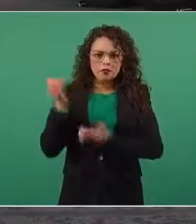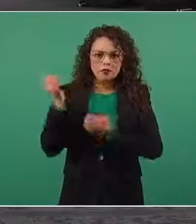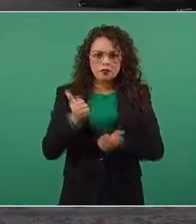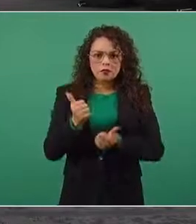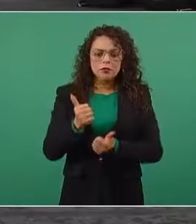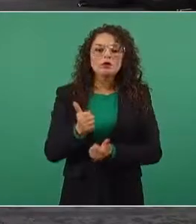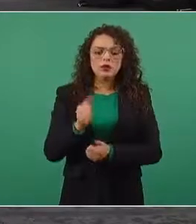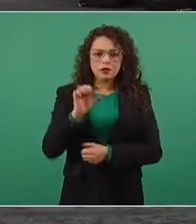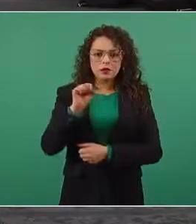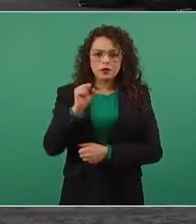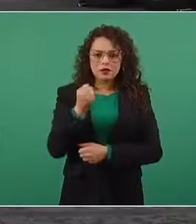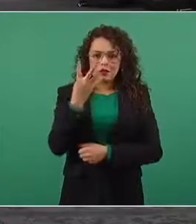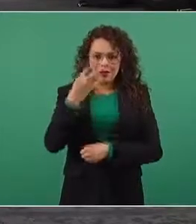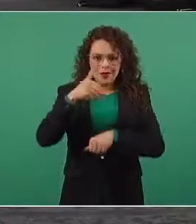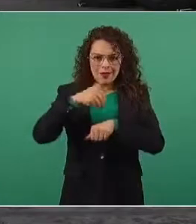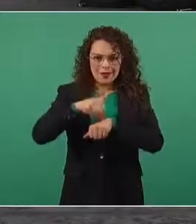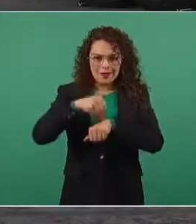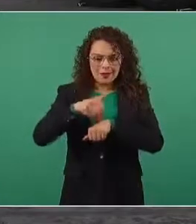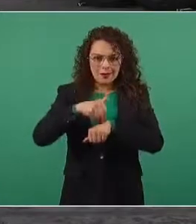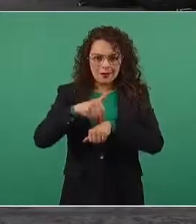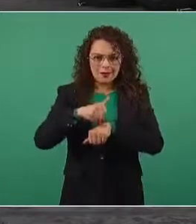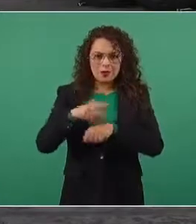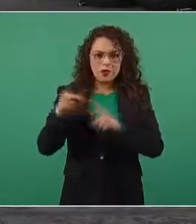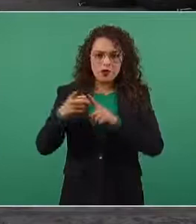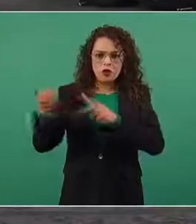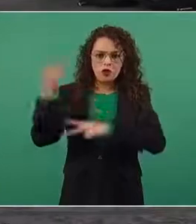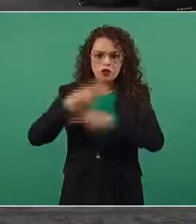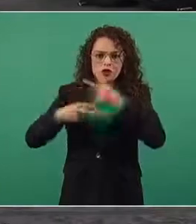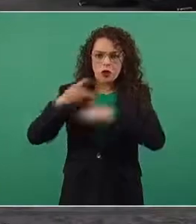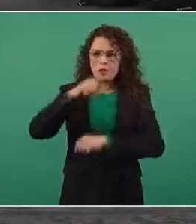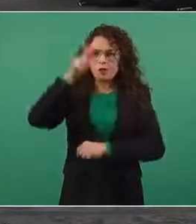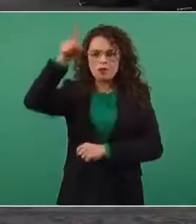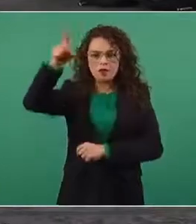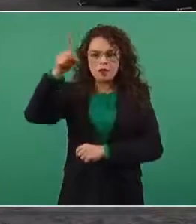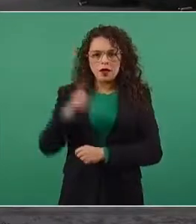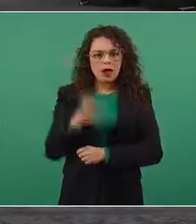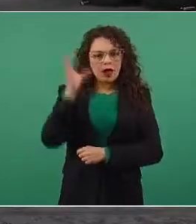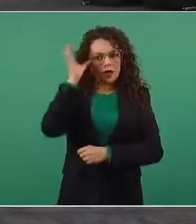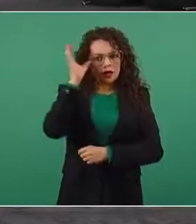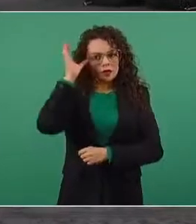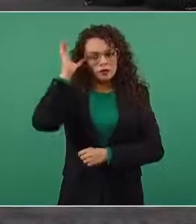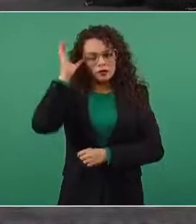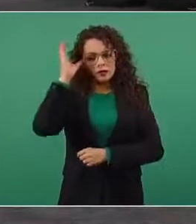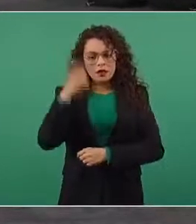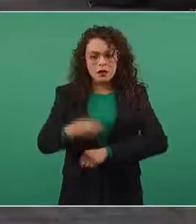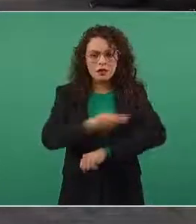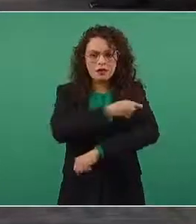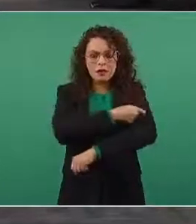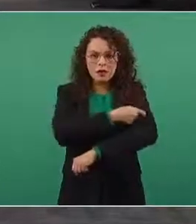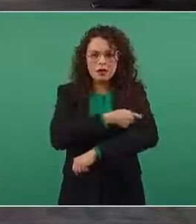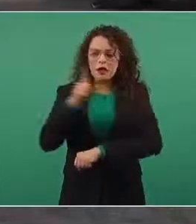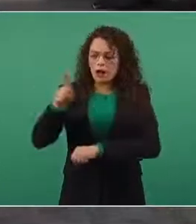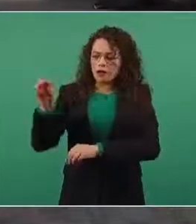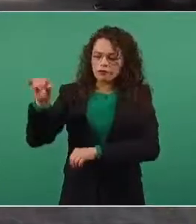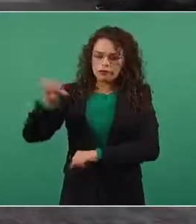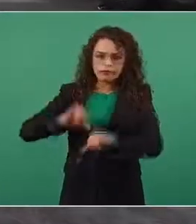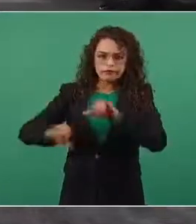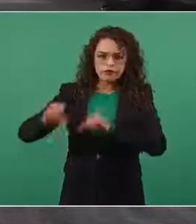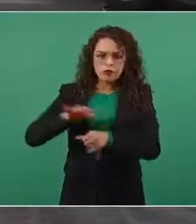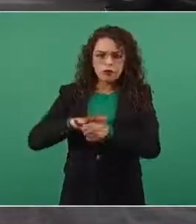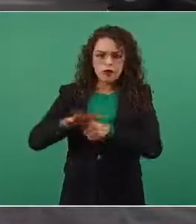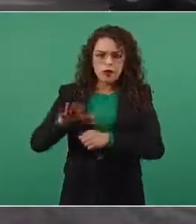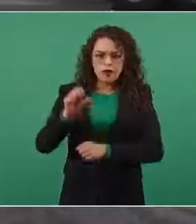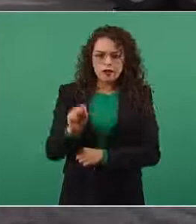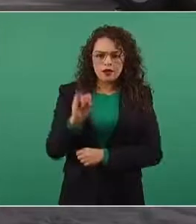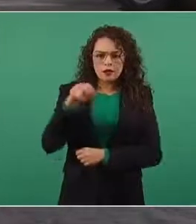y cuatro. Este vuelo viene de Beijing, China, con vacuna del laboratorio Sinovac, con un